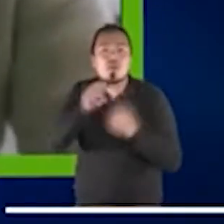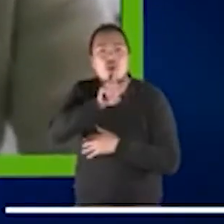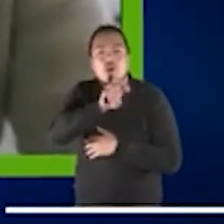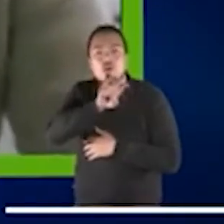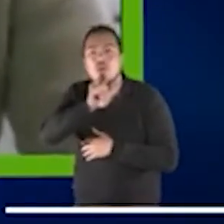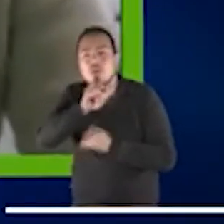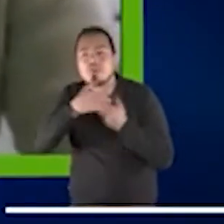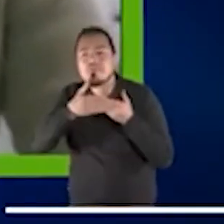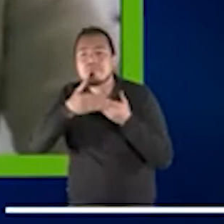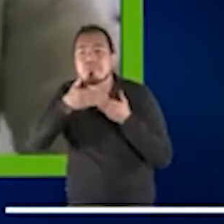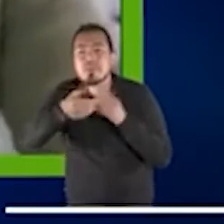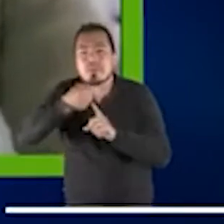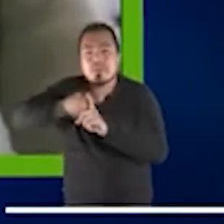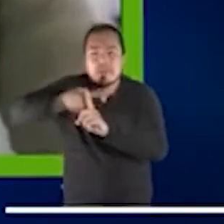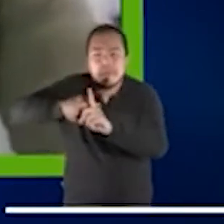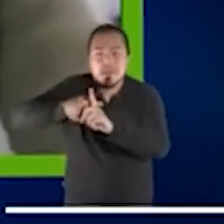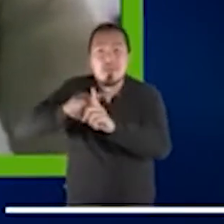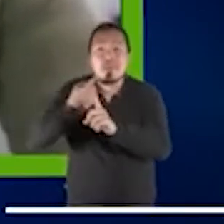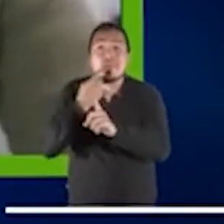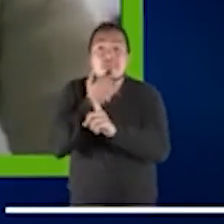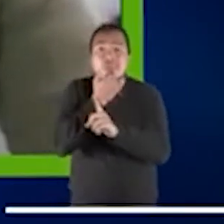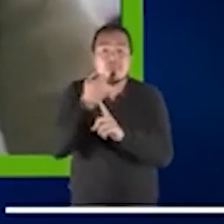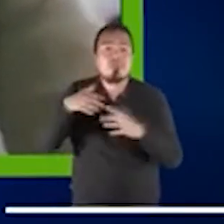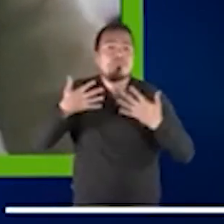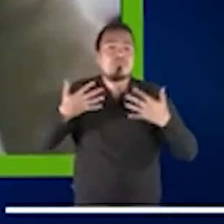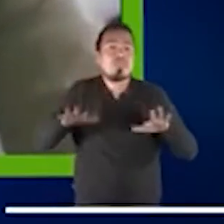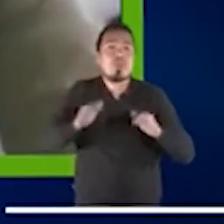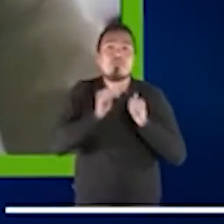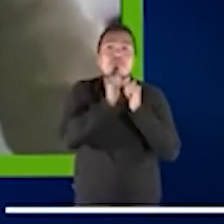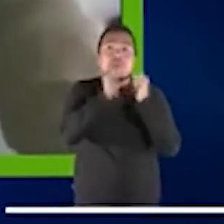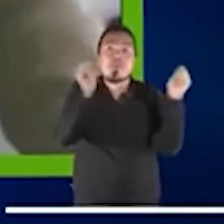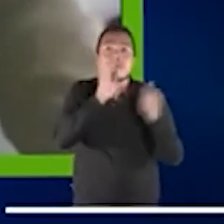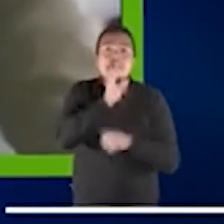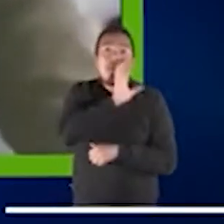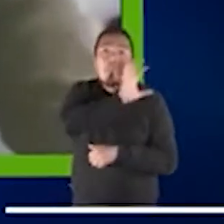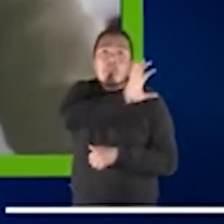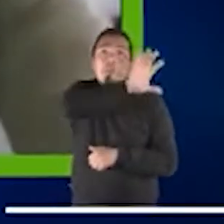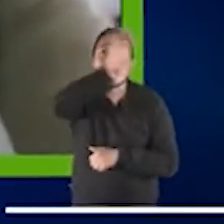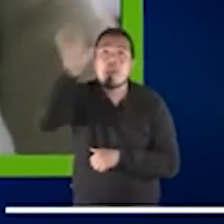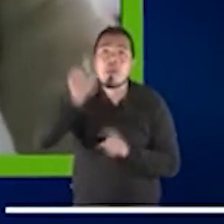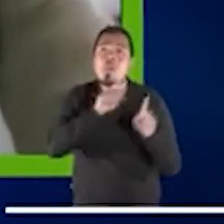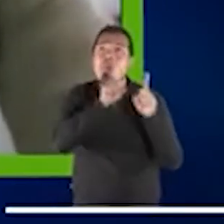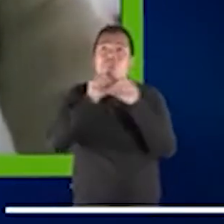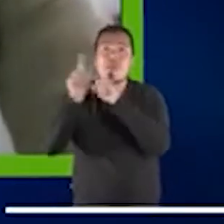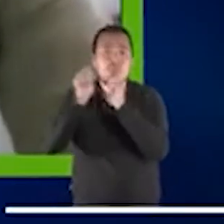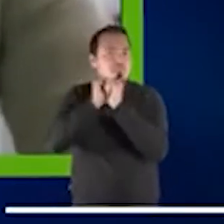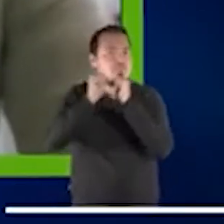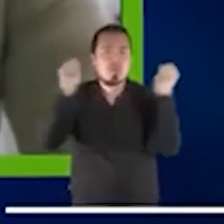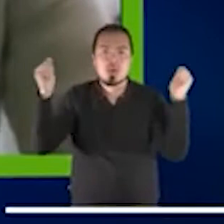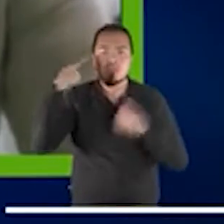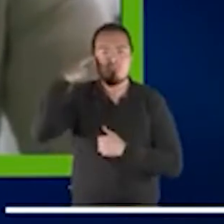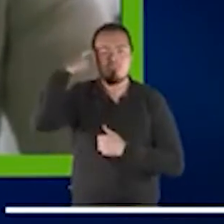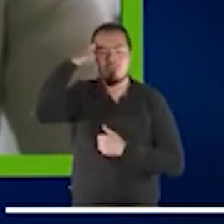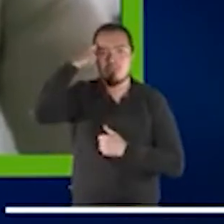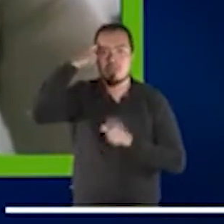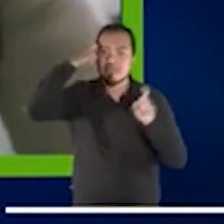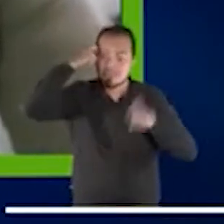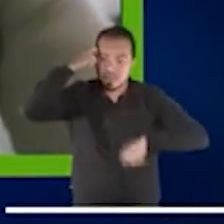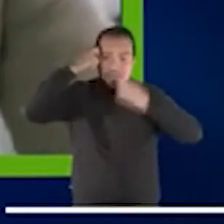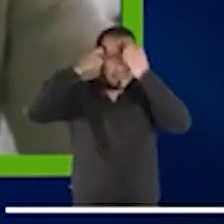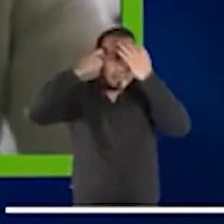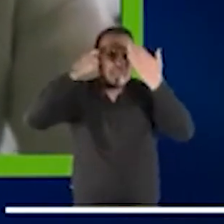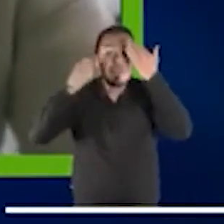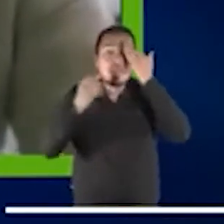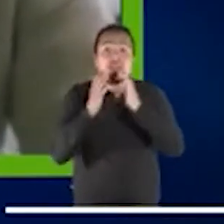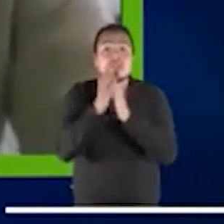lo que hace falta ahora es que cada país asuma un reto y un riesgo, además, que es analizar ciertamente qué